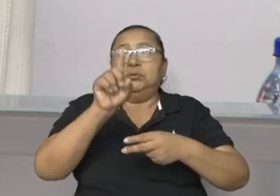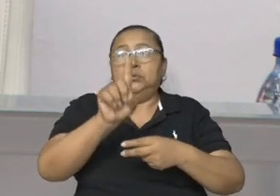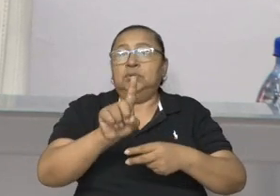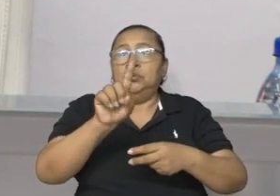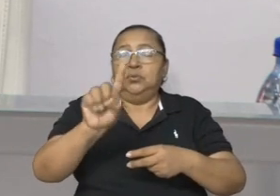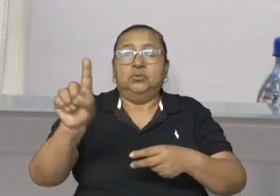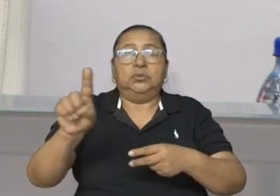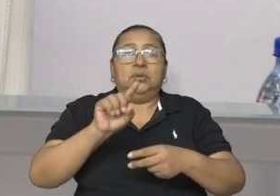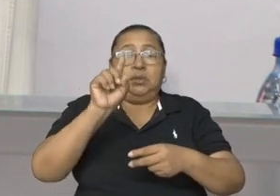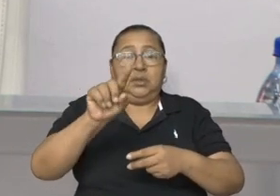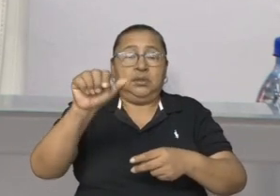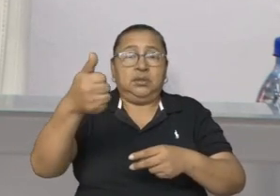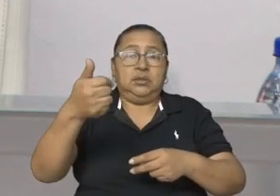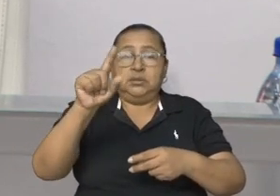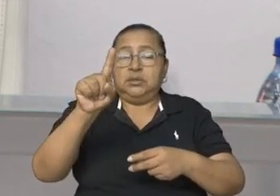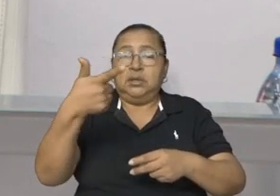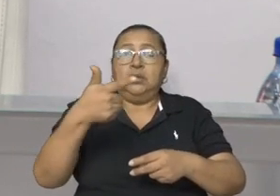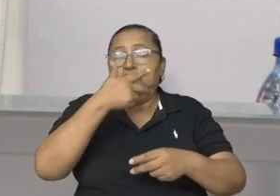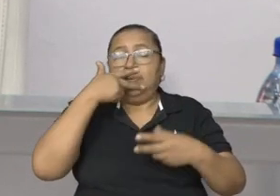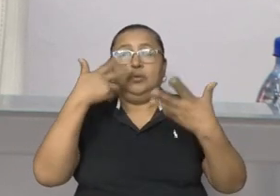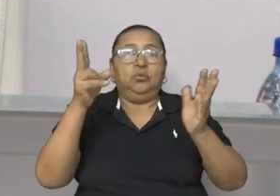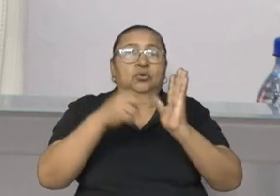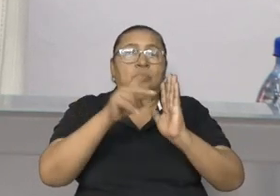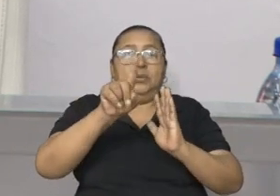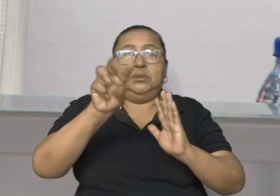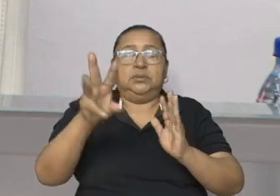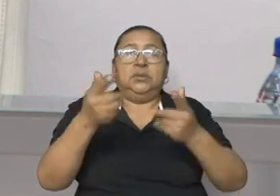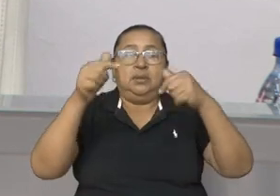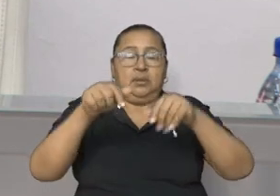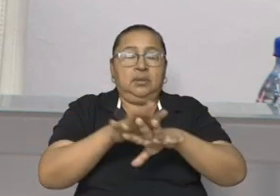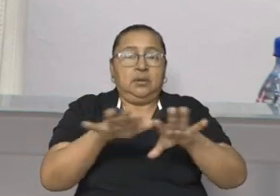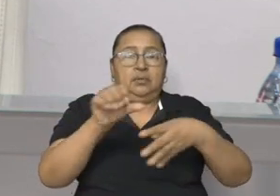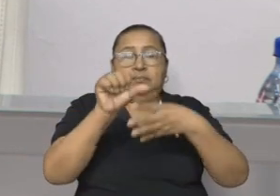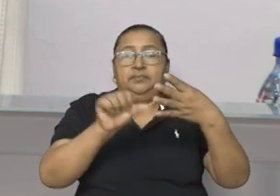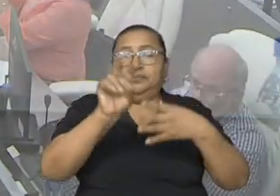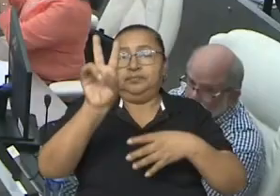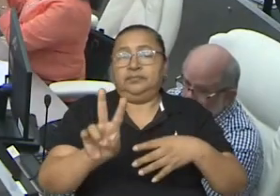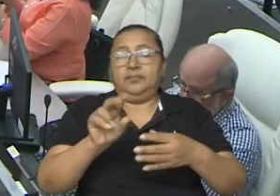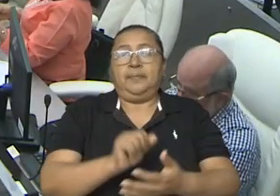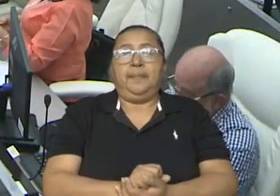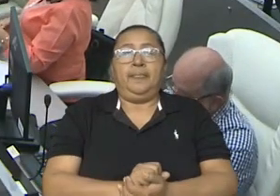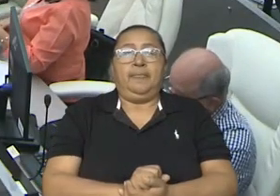111, del 17 de junio del 2013. Hasta aquí el artículo segundo.